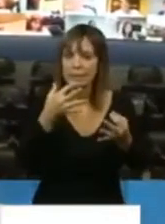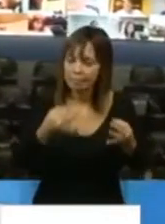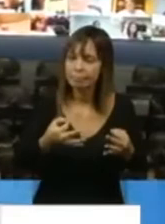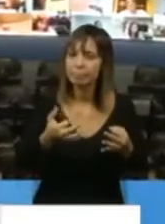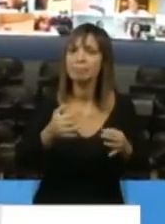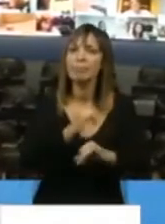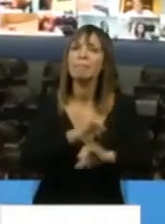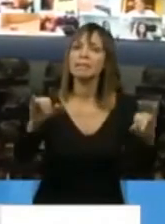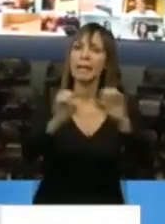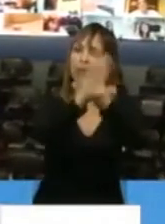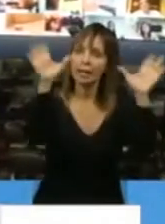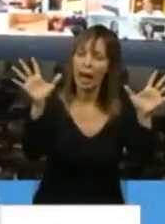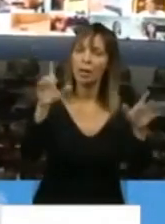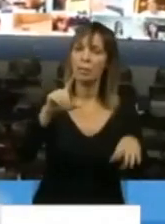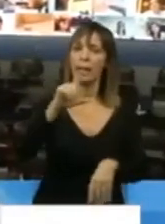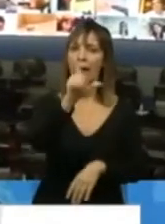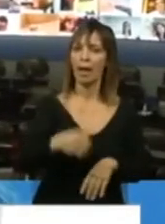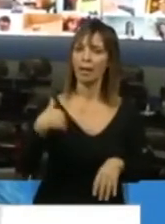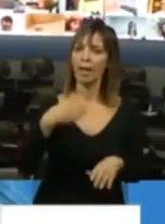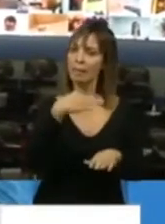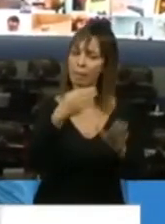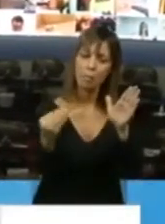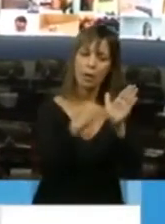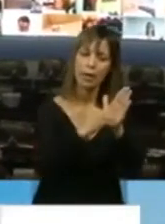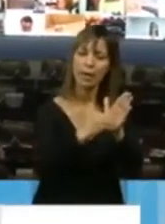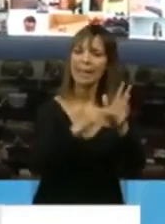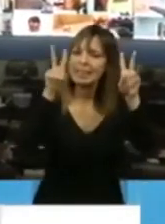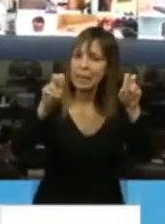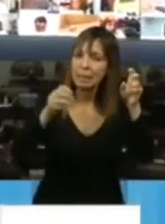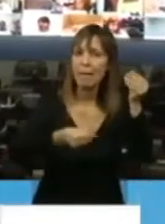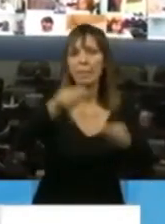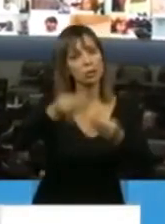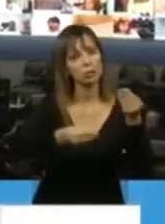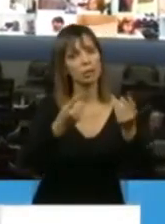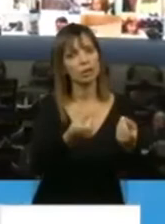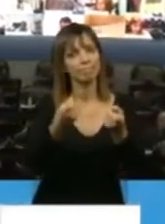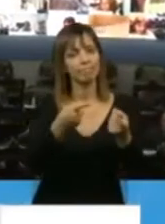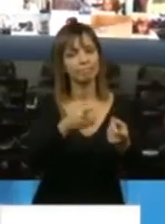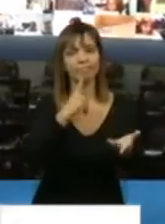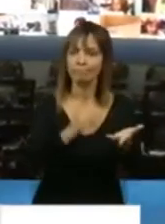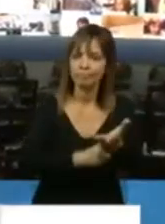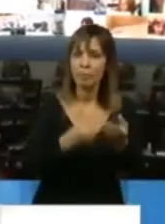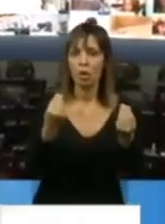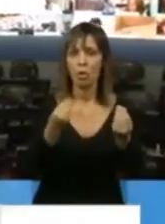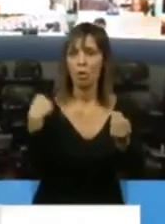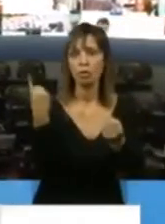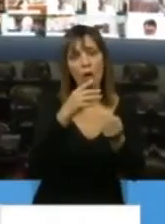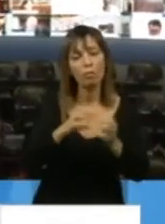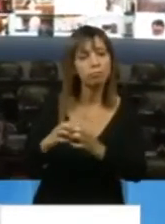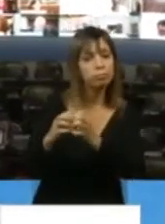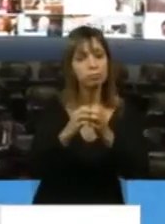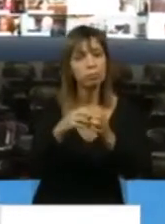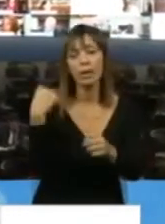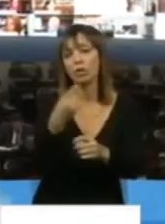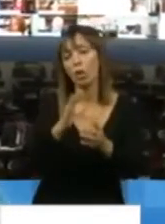la sociedad poner en la agenda el presupuesto y definir en la política que nos incluya en el debate a todos y definamos